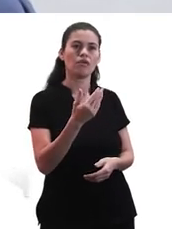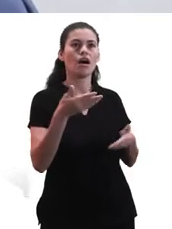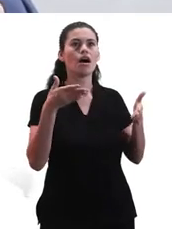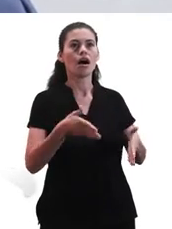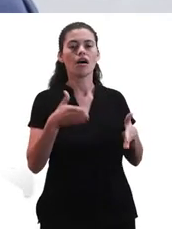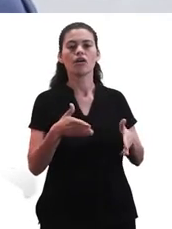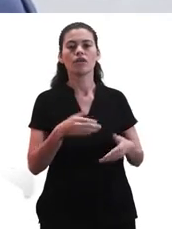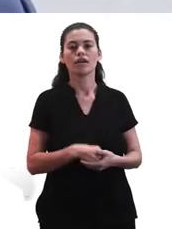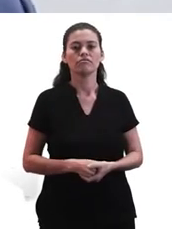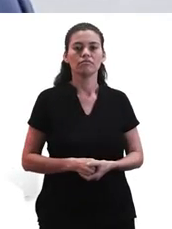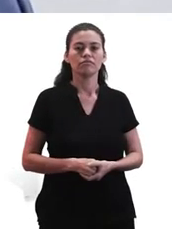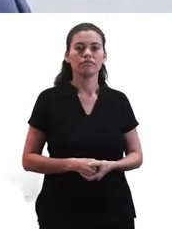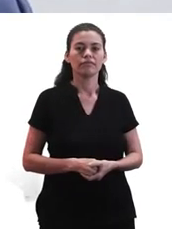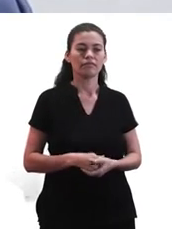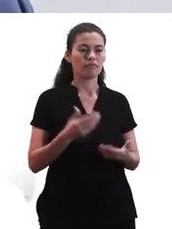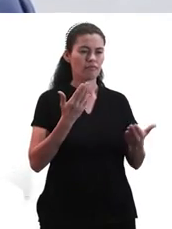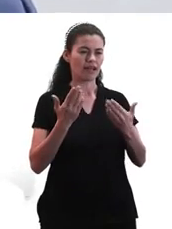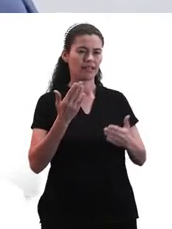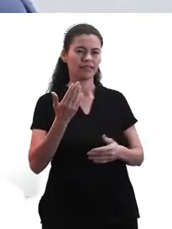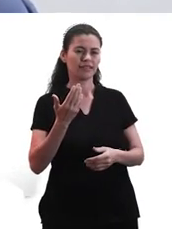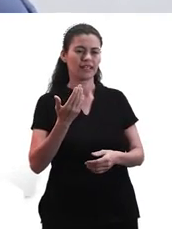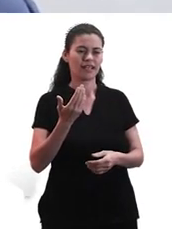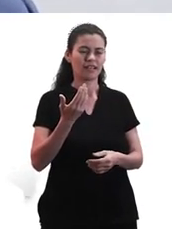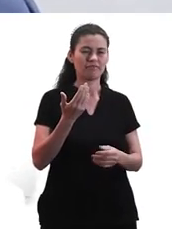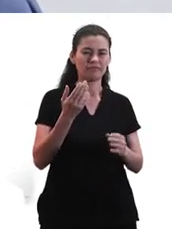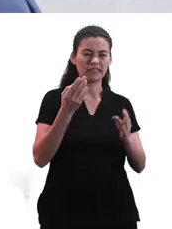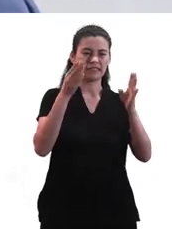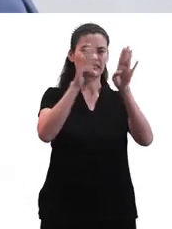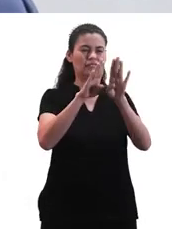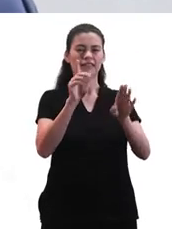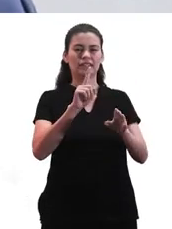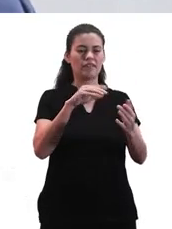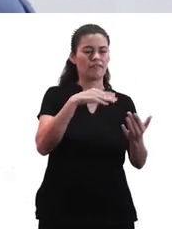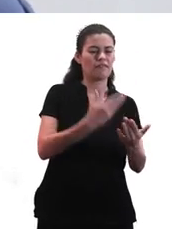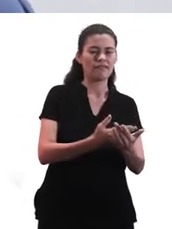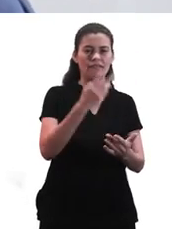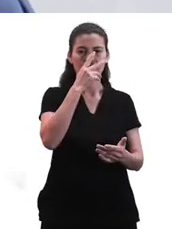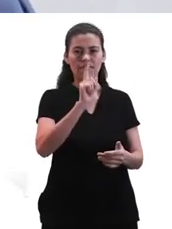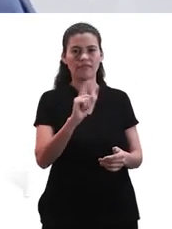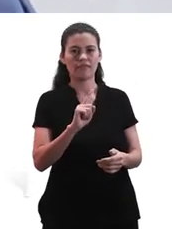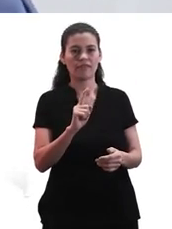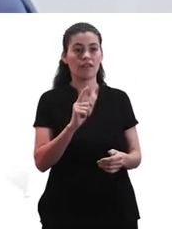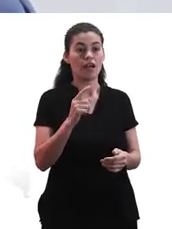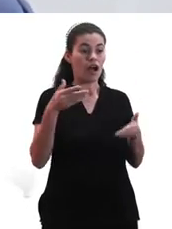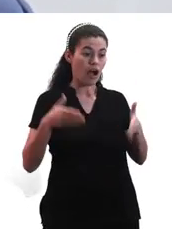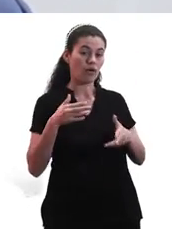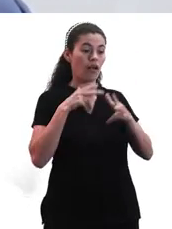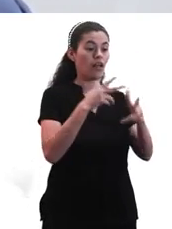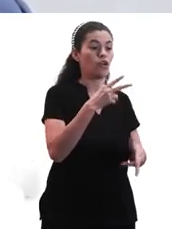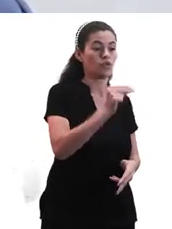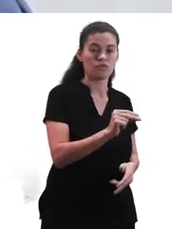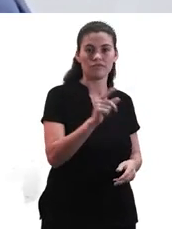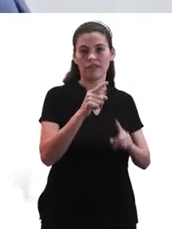hoy tienen menos capacidad de frustración que los niños de antes? Los de hoy ya no saben escuchar un no, los